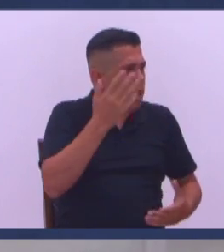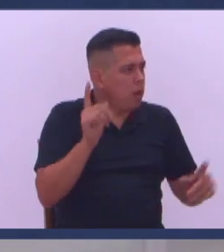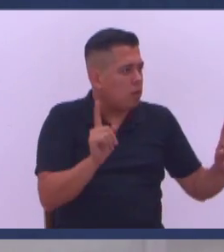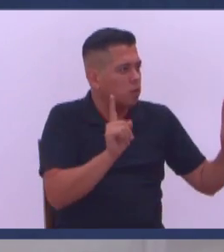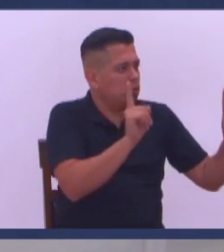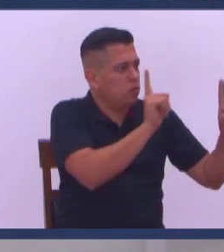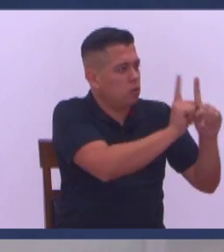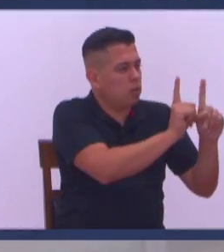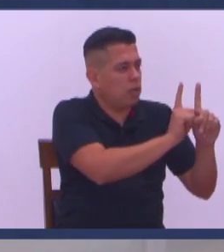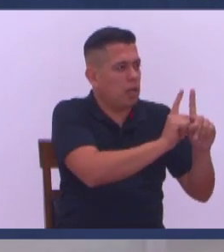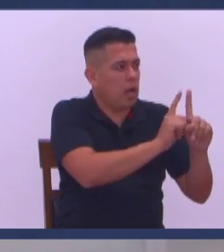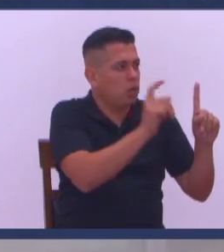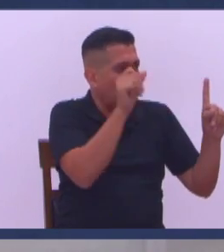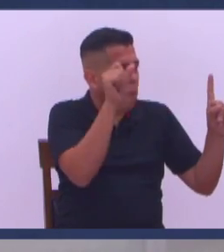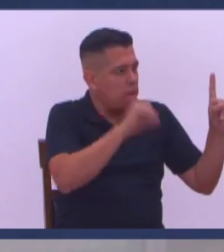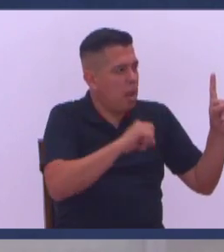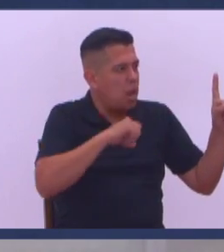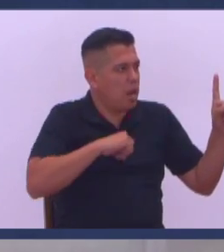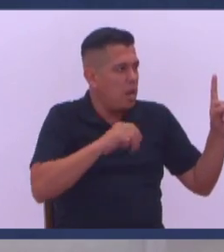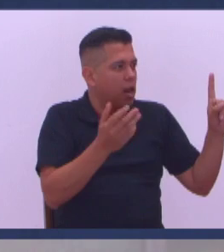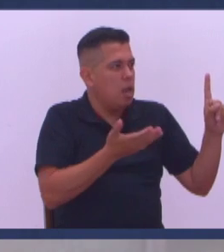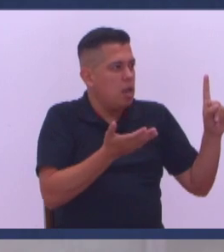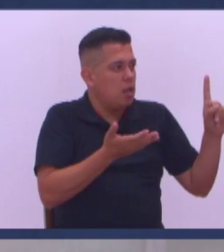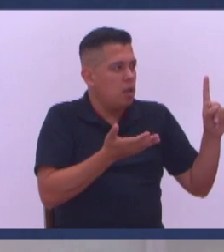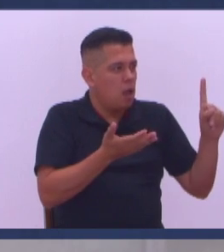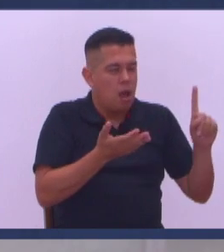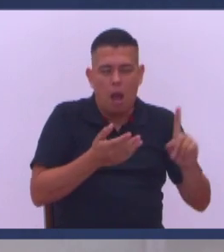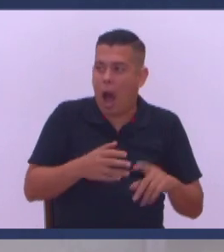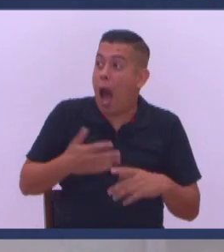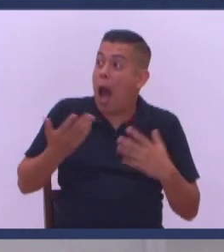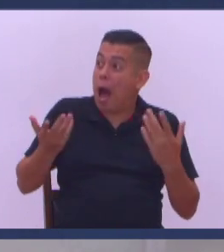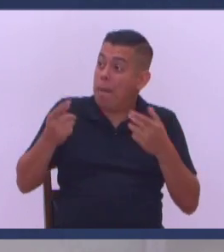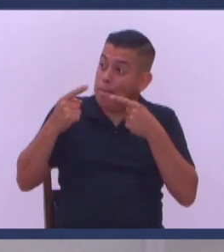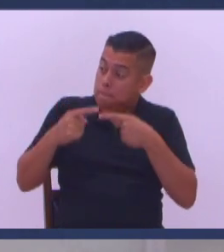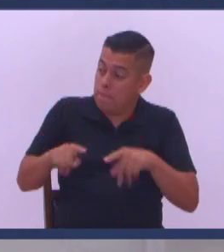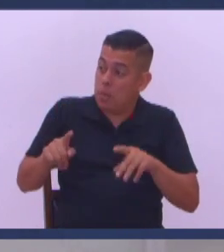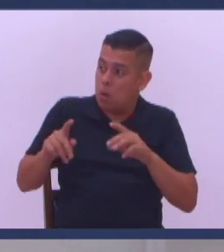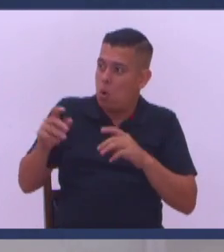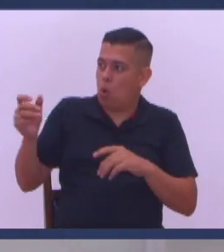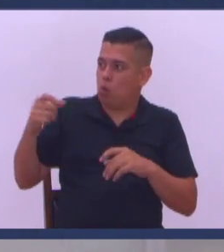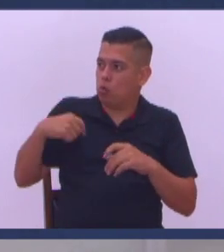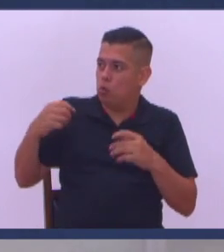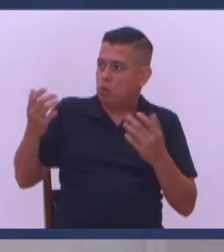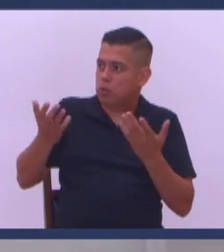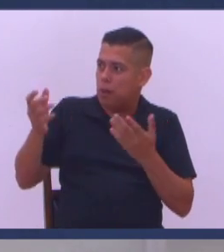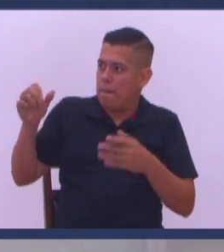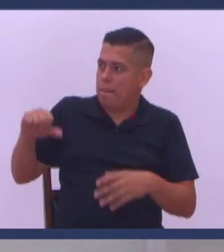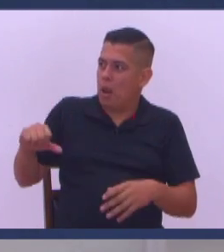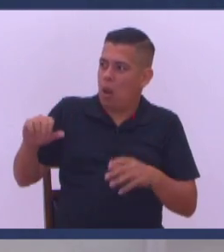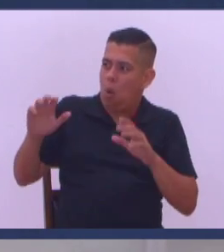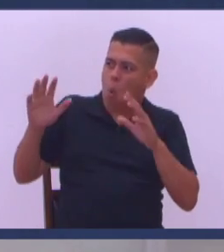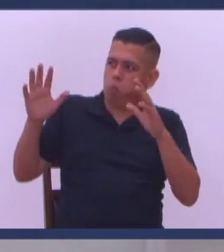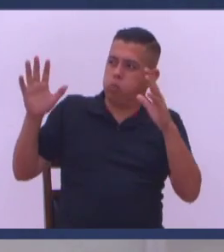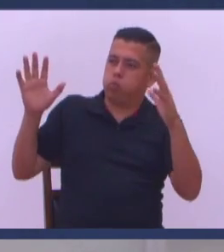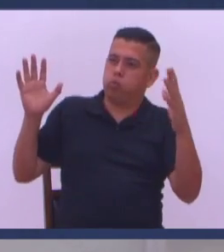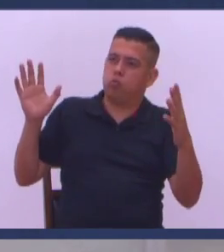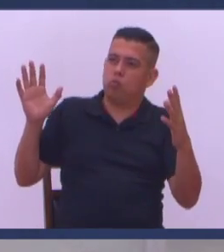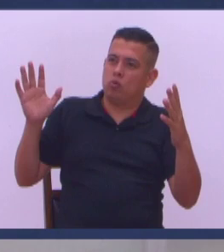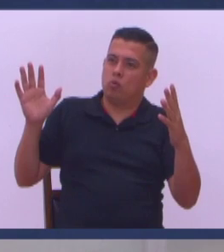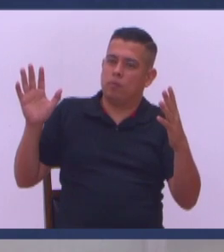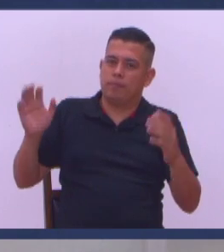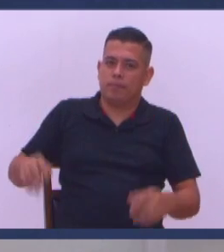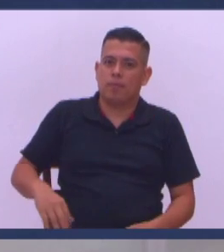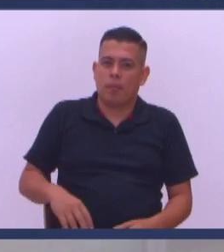Me porté mal Si pero me porté mal Es bien amplio O sea Yo no